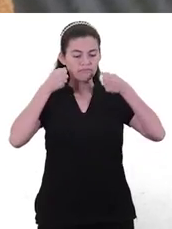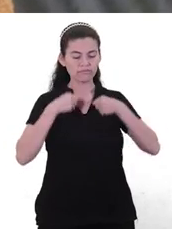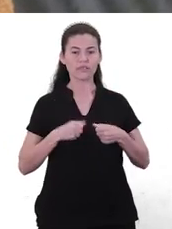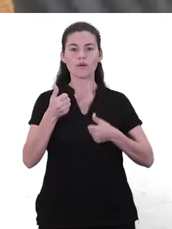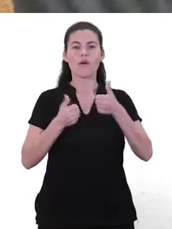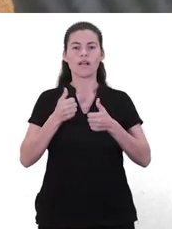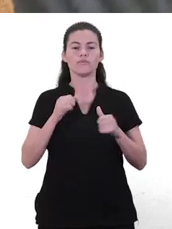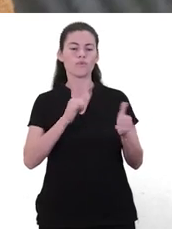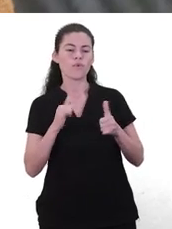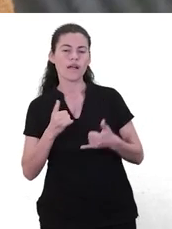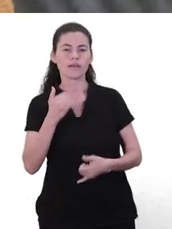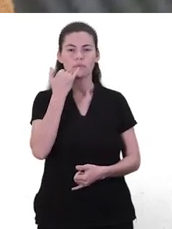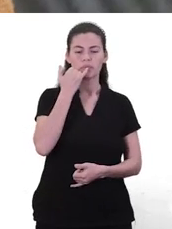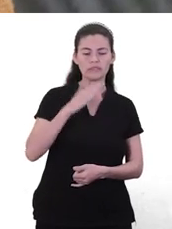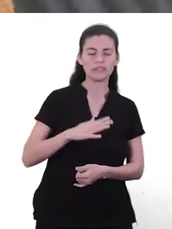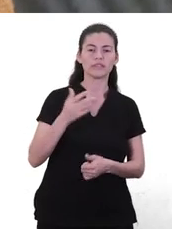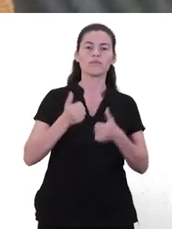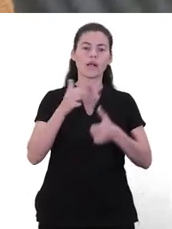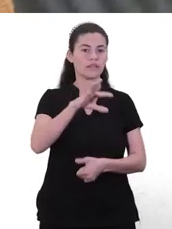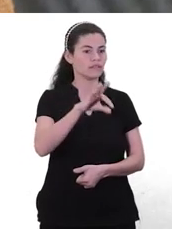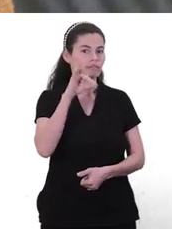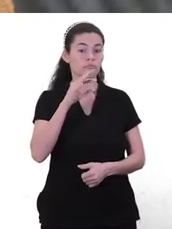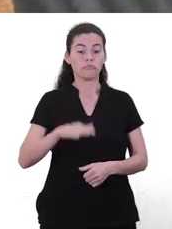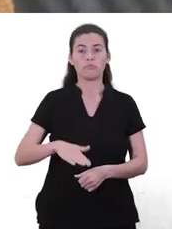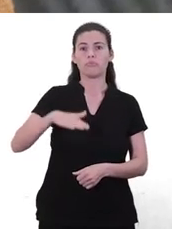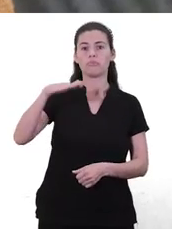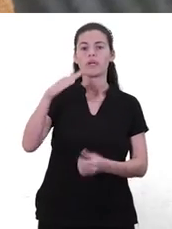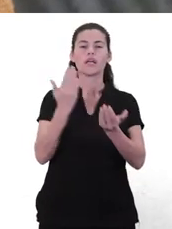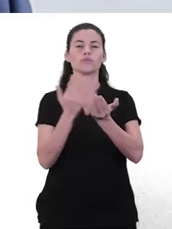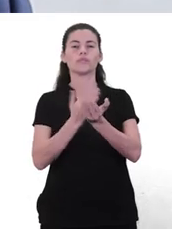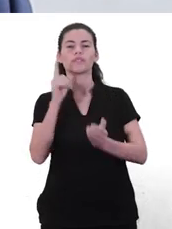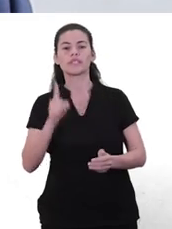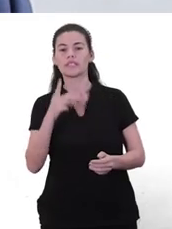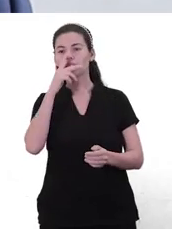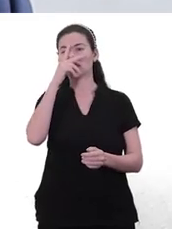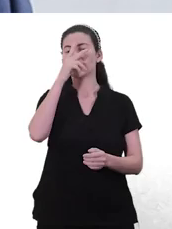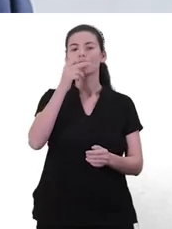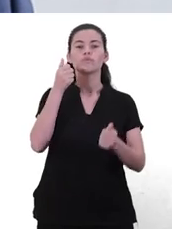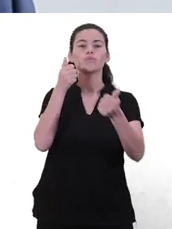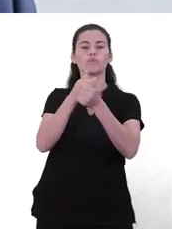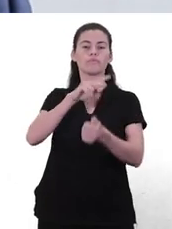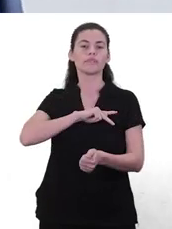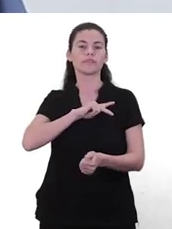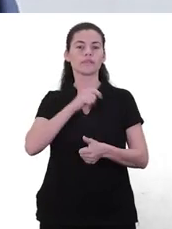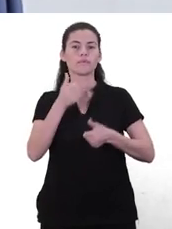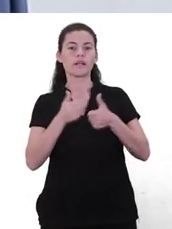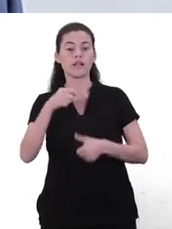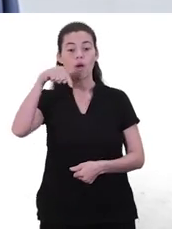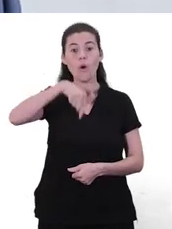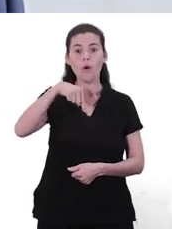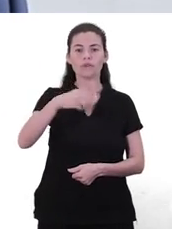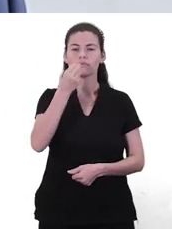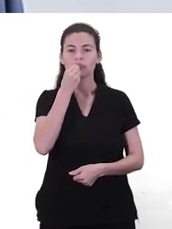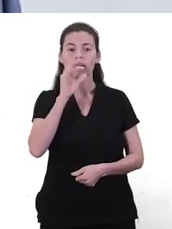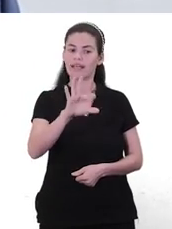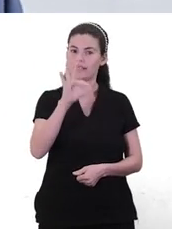jugar cuando soy niña, a grandes, a qué quiero estudiar, con quién quiero estar, dónde quiero ir. ¿Hasta qué voy a comer hoy? Eso es